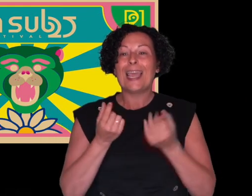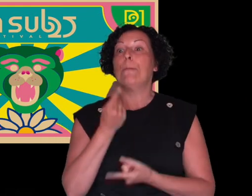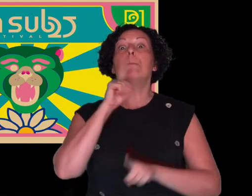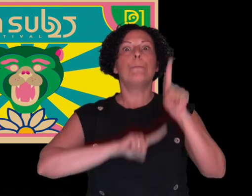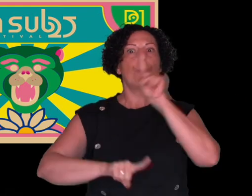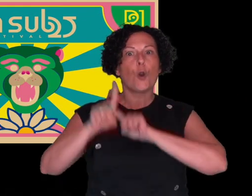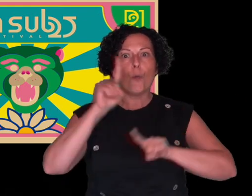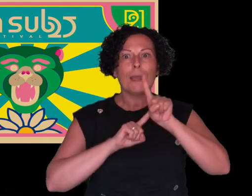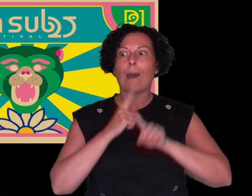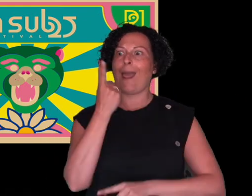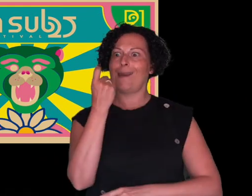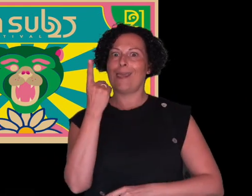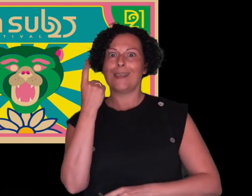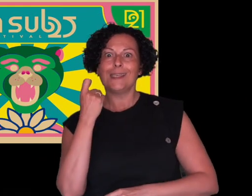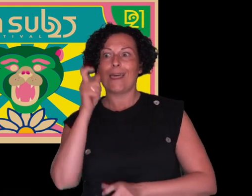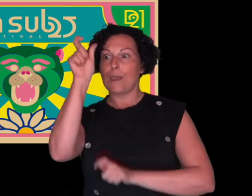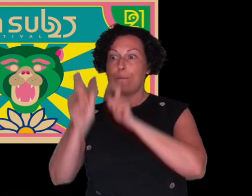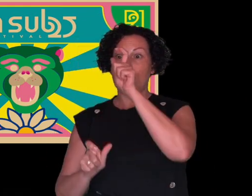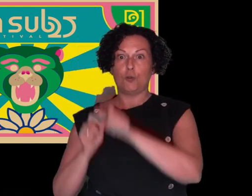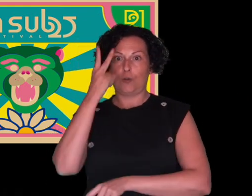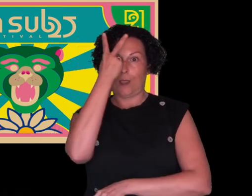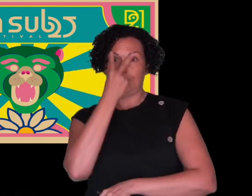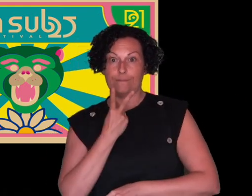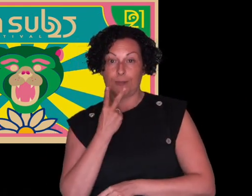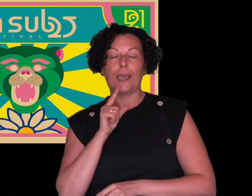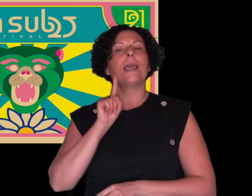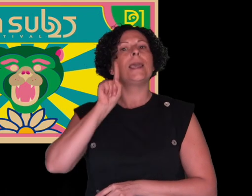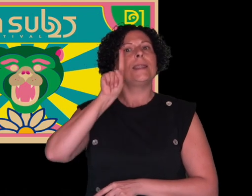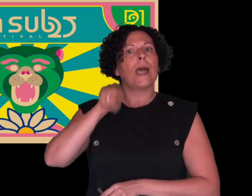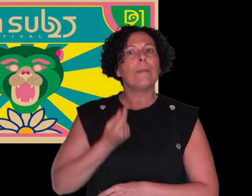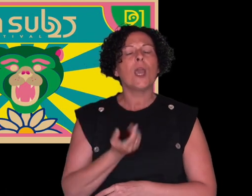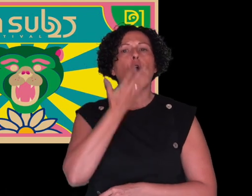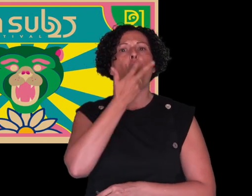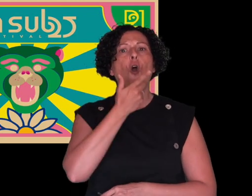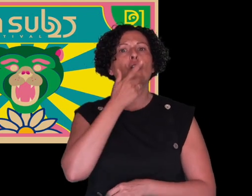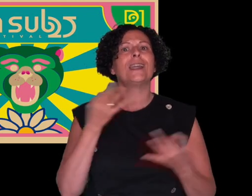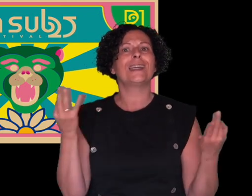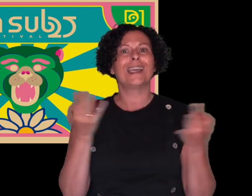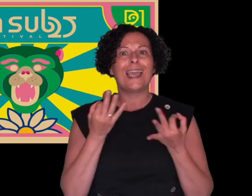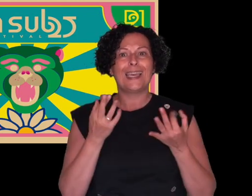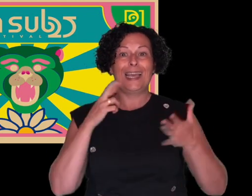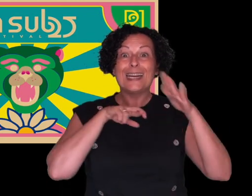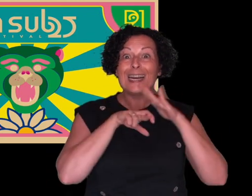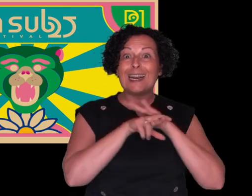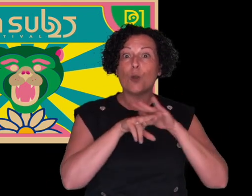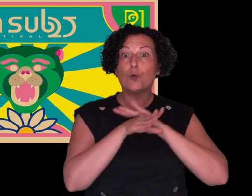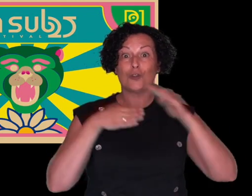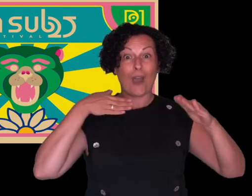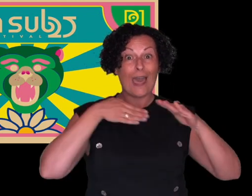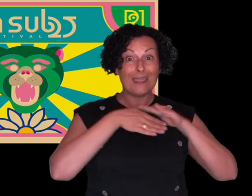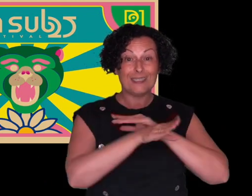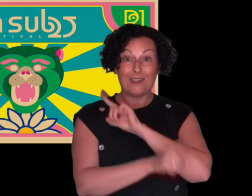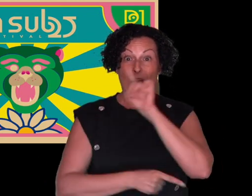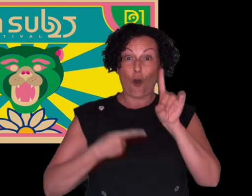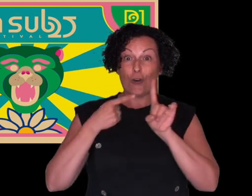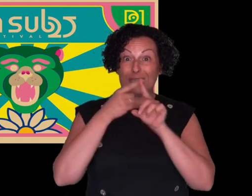dificultades y necesidades de las personas con discapacidad visual y conocer diferentes recursos